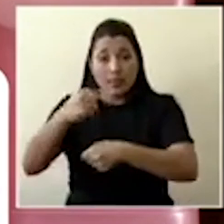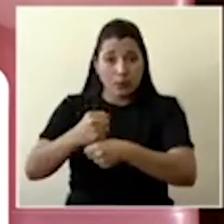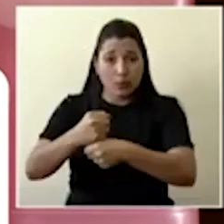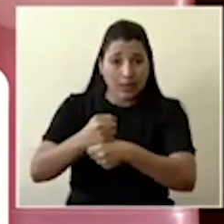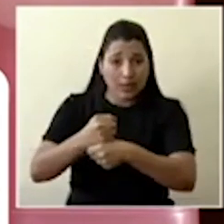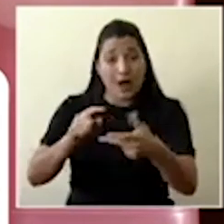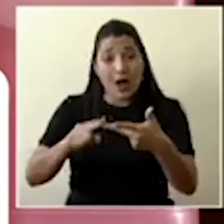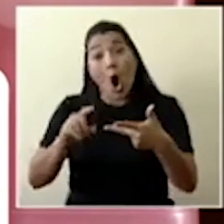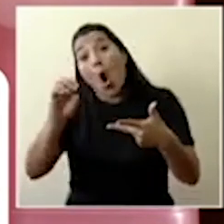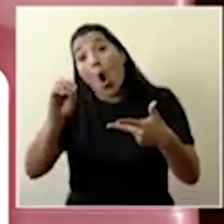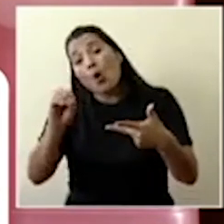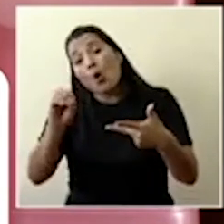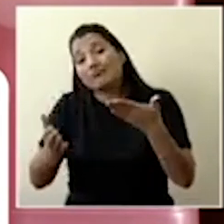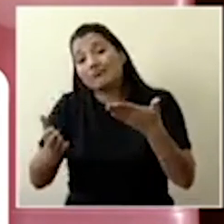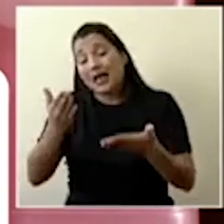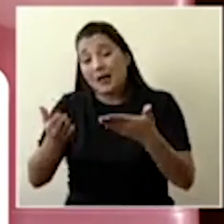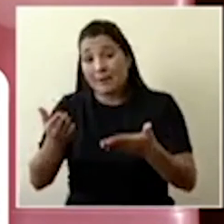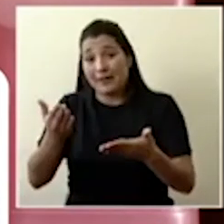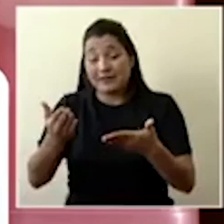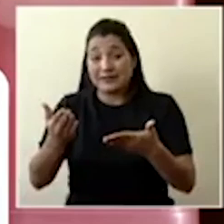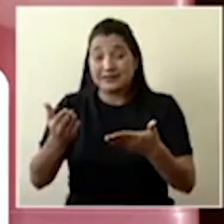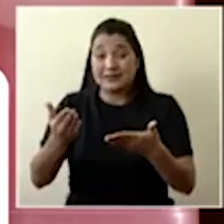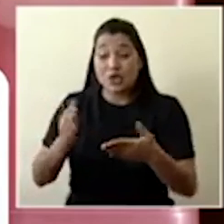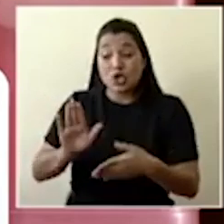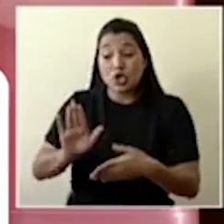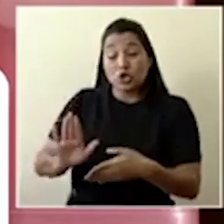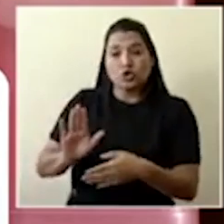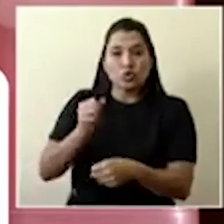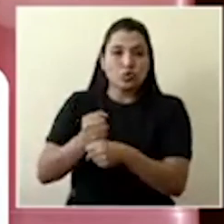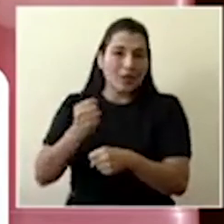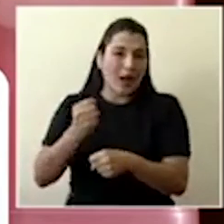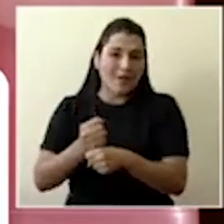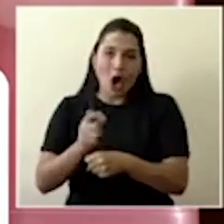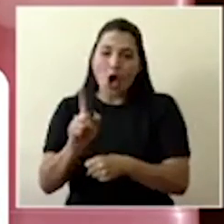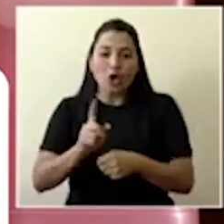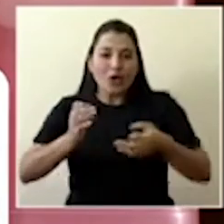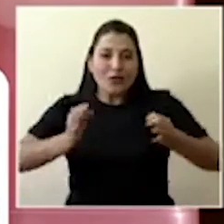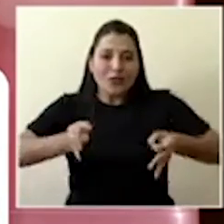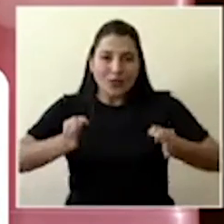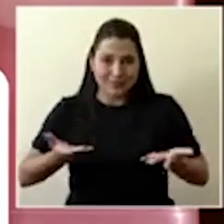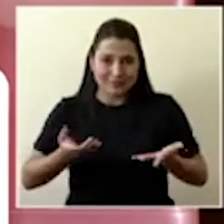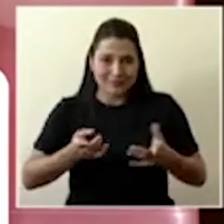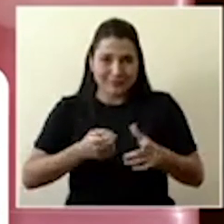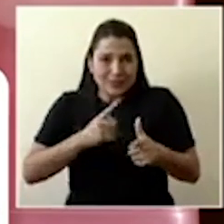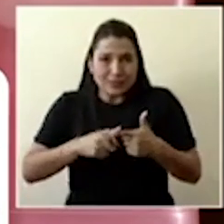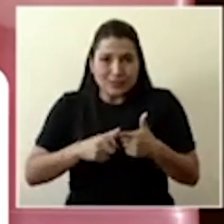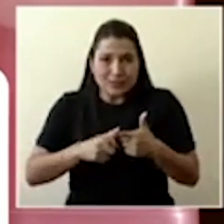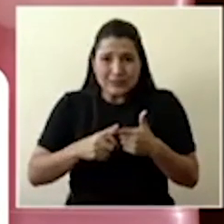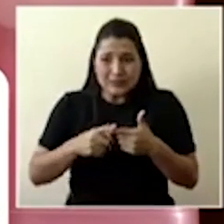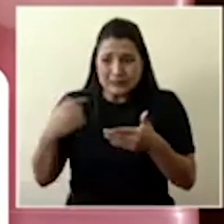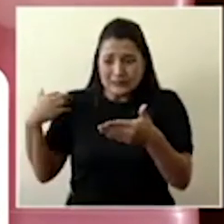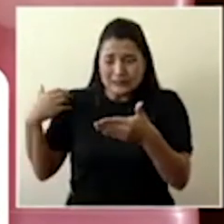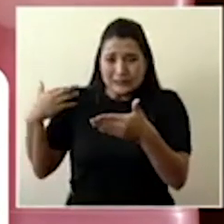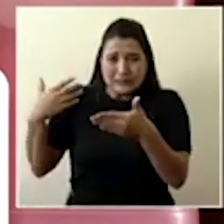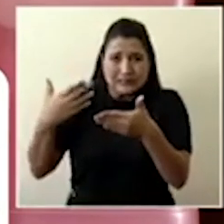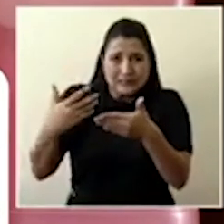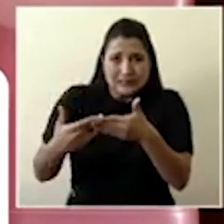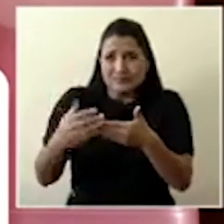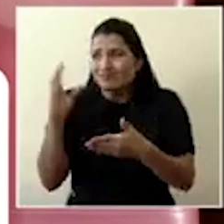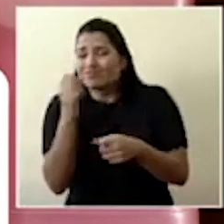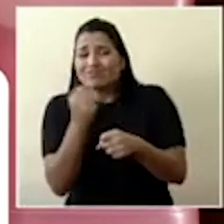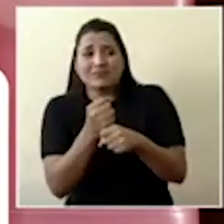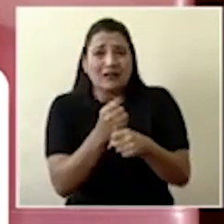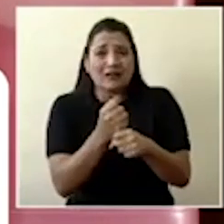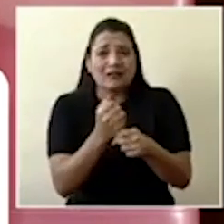su trabajo es en el ámbito de la informalidad, y pues no han tenido ingresos en las últimas semanas. Para esto contamos con el